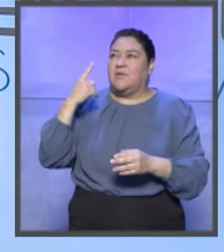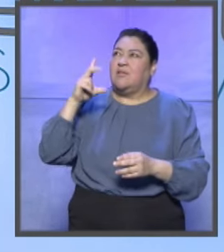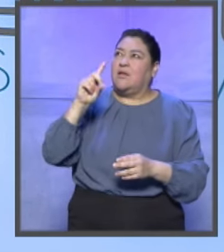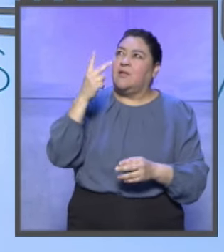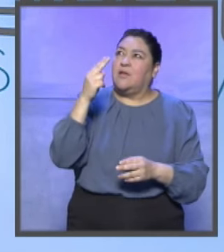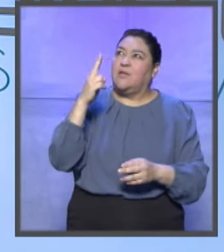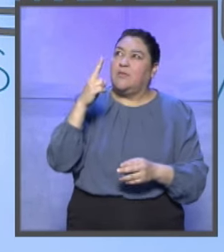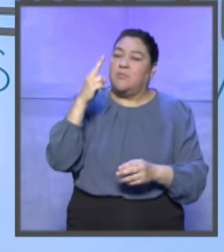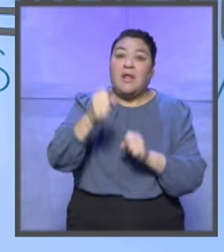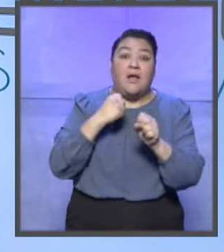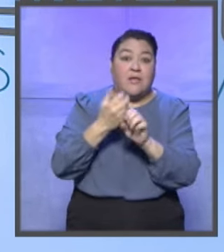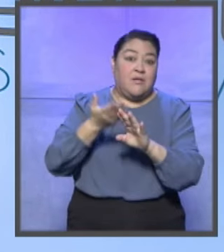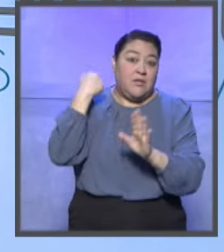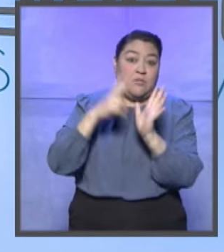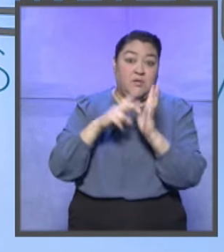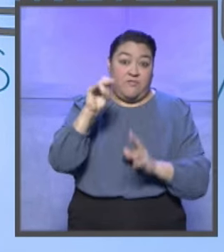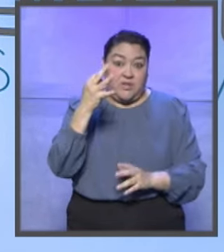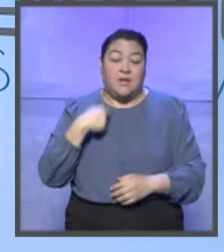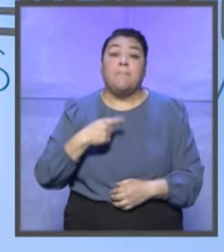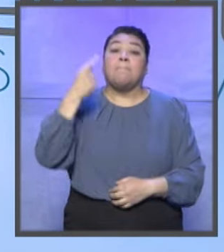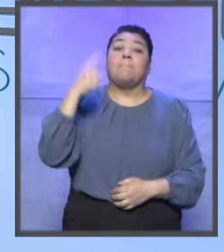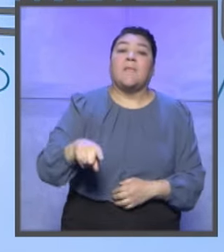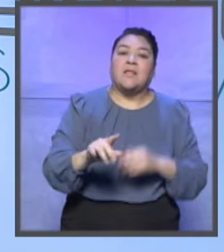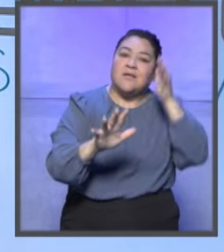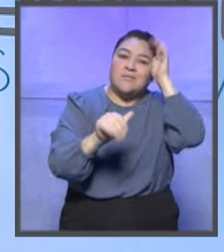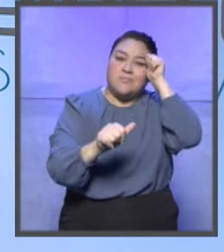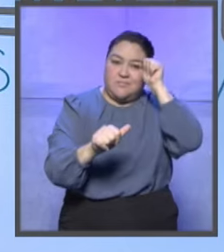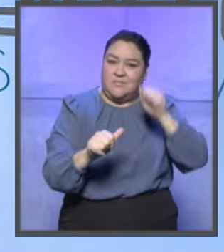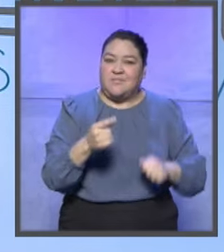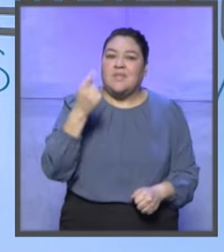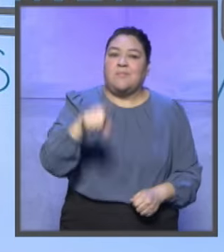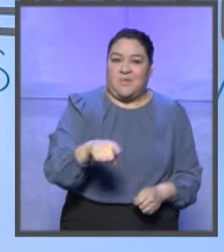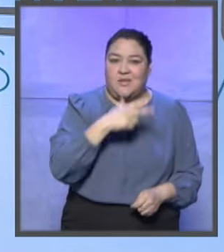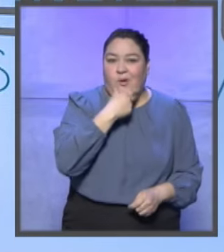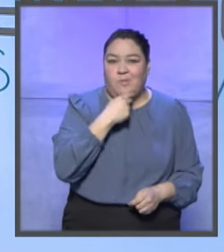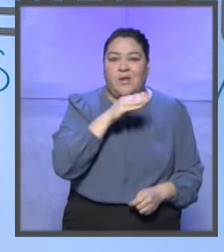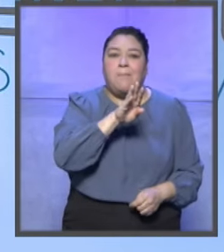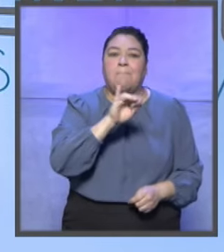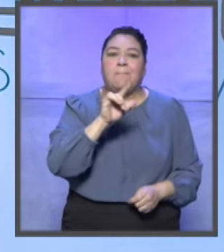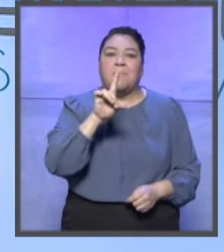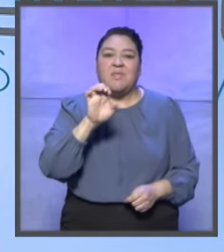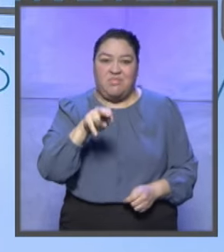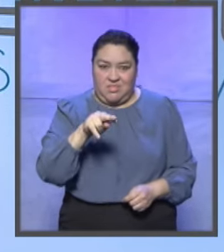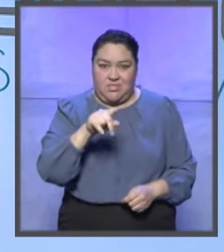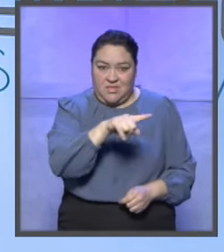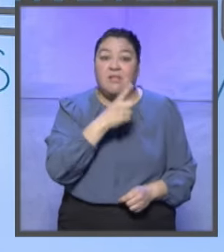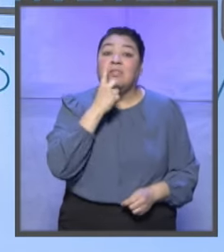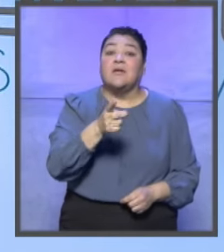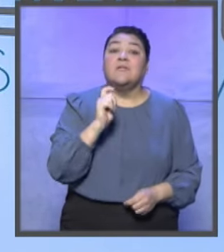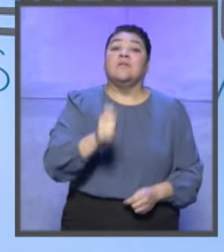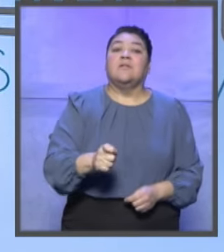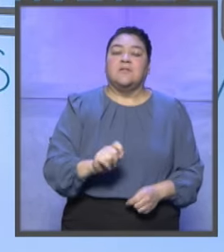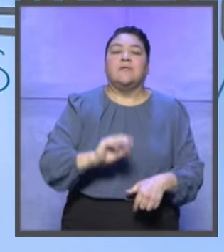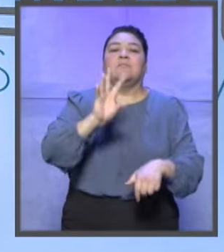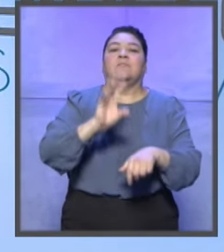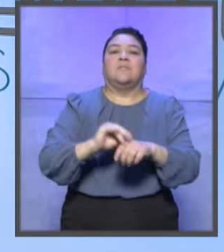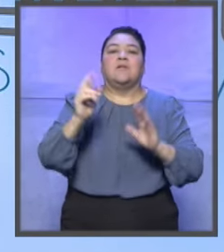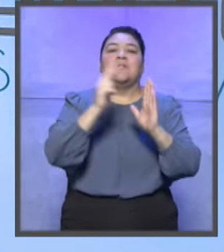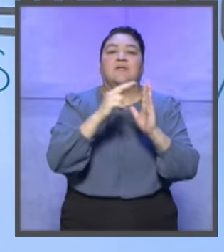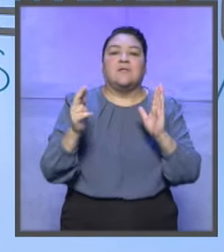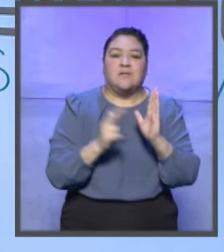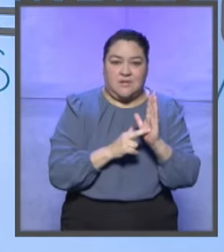pasado, Estados Unidos aprobó un decreto ejecutivo del presidente Joe Biden, que digamos de alguna manera es el primer,